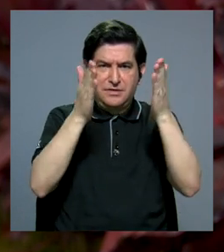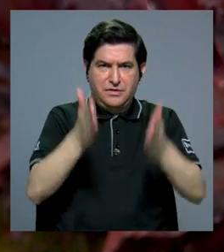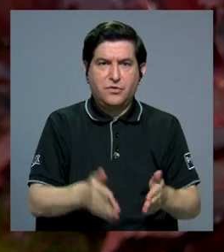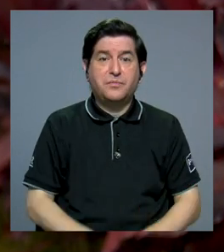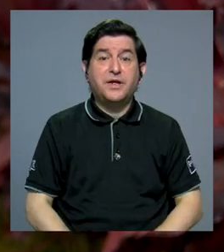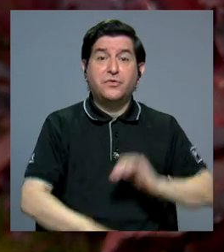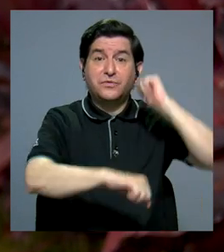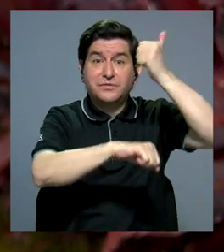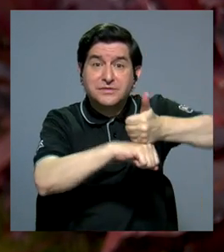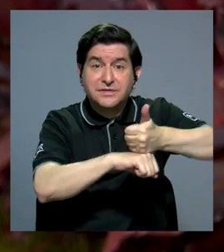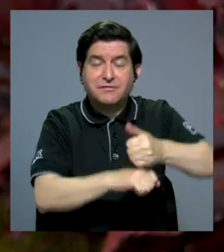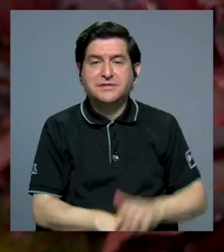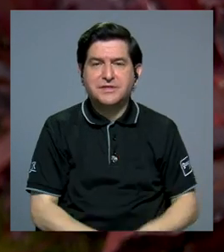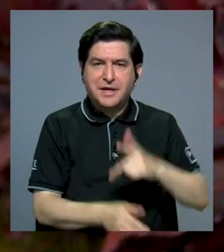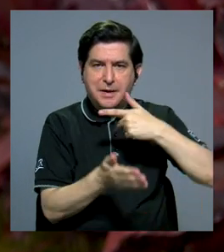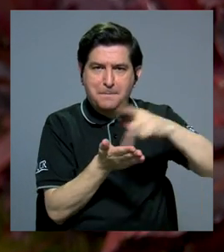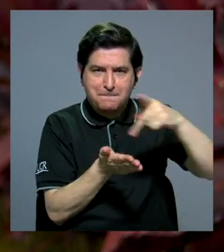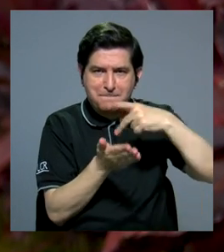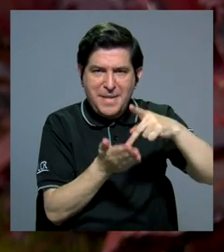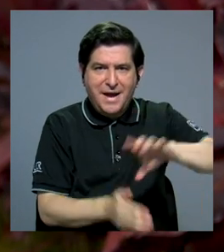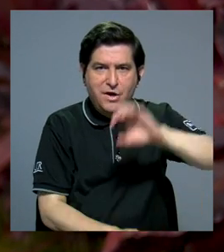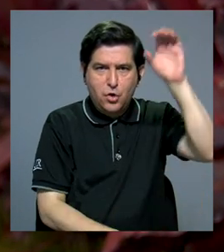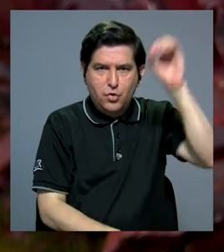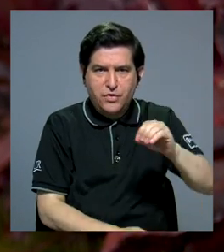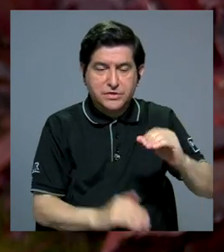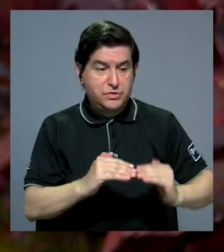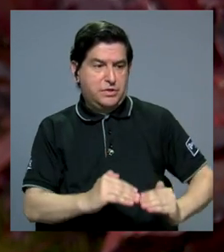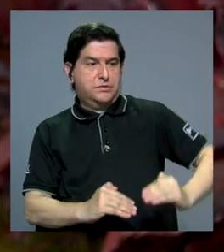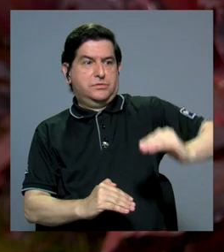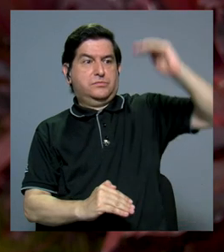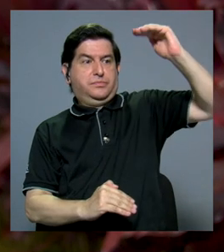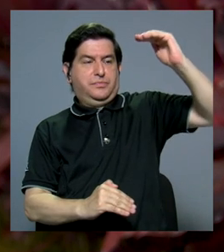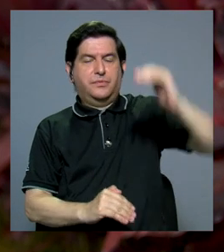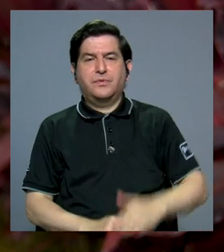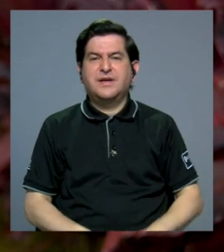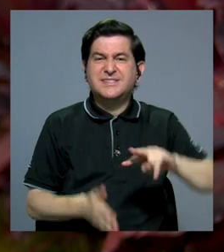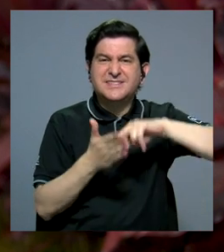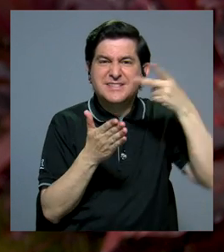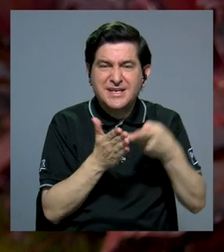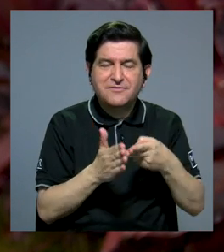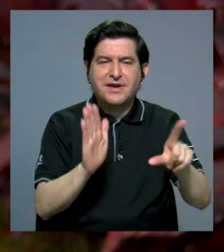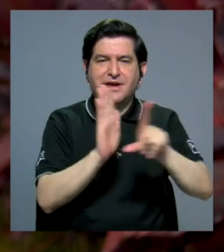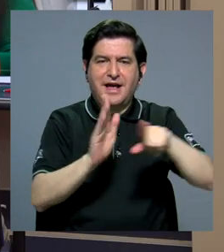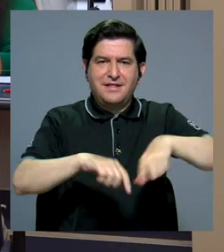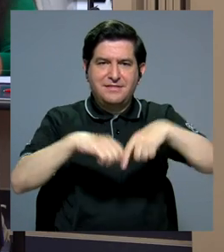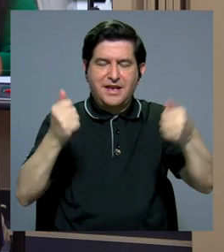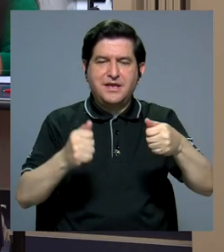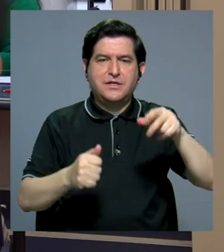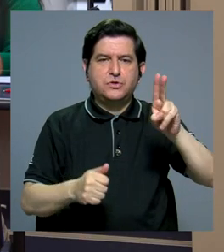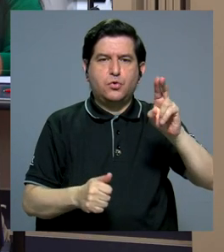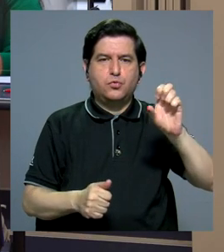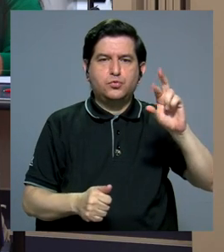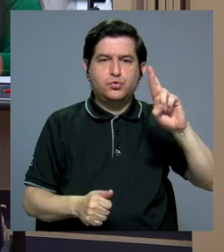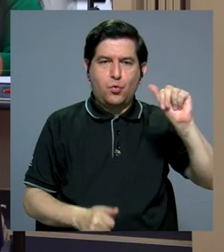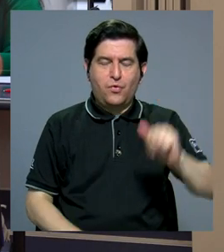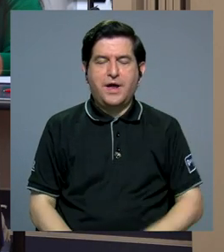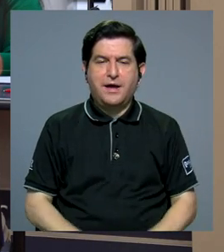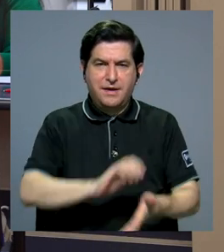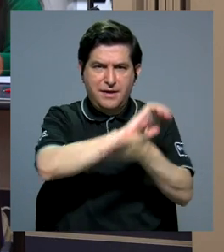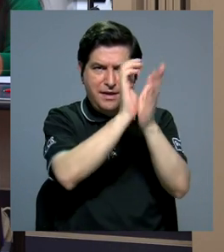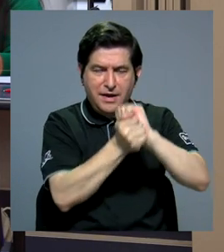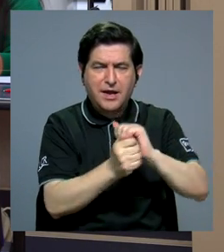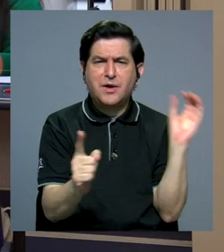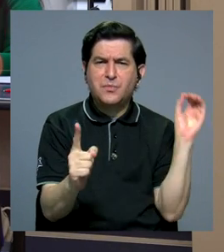establecer que el cobro de intereses desproporcionados constituye el delito de usura. Si bien la reforma se